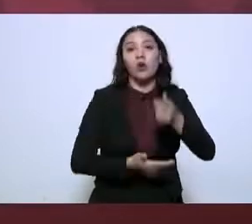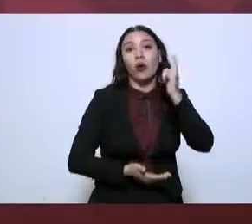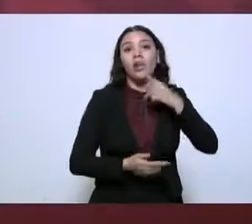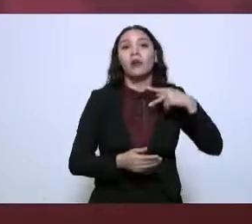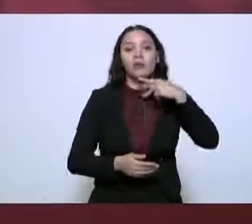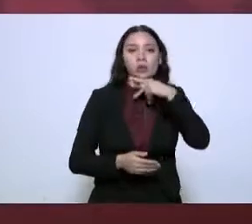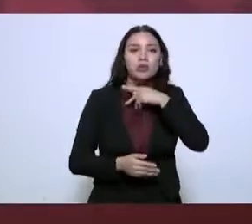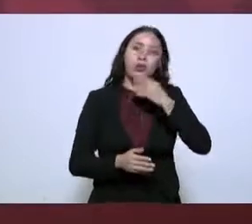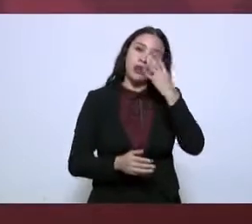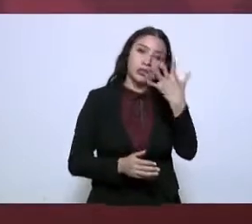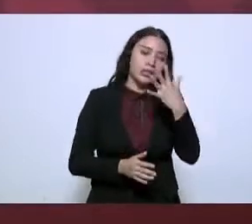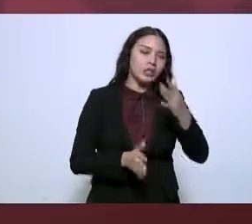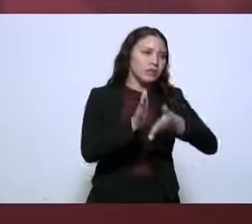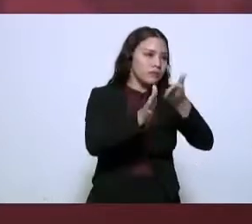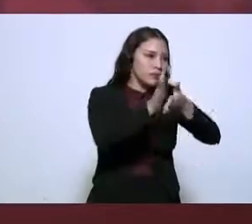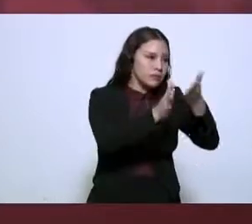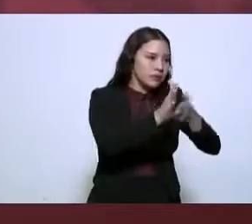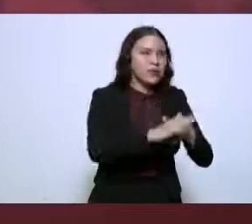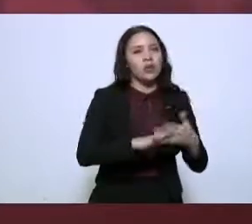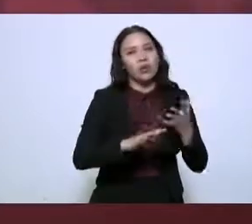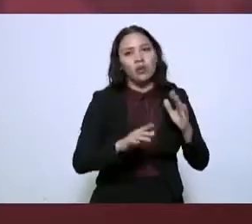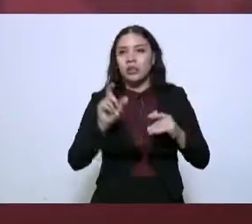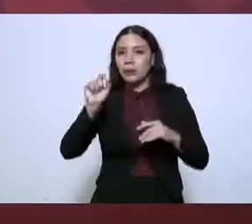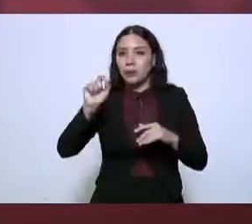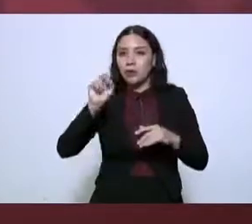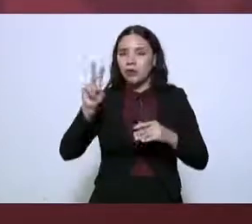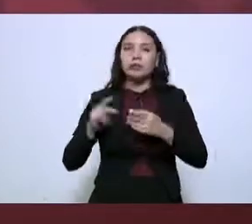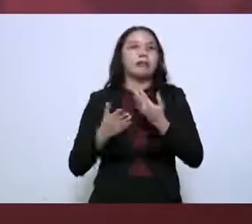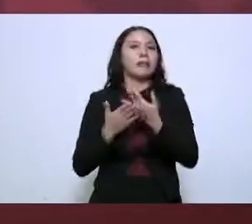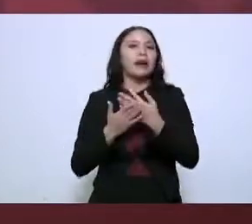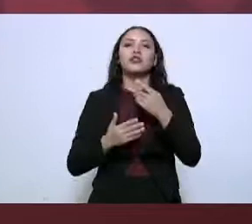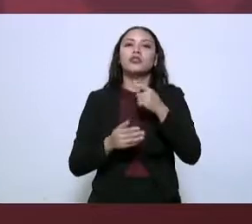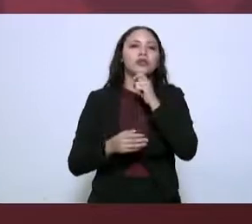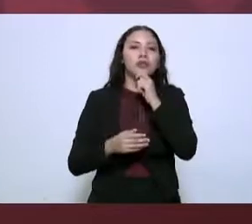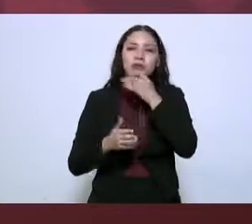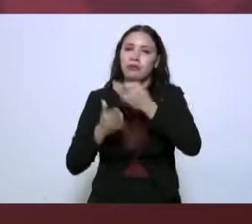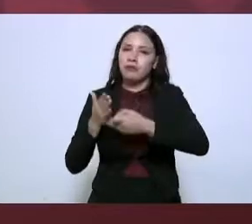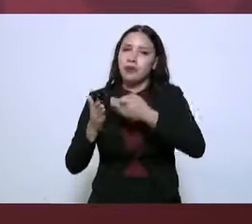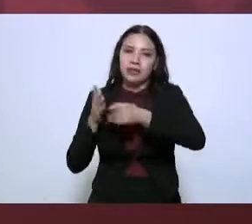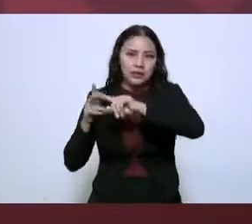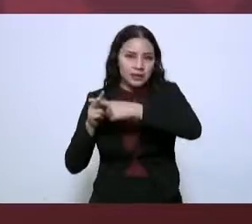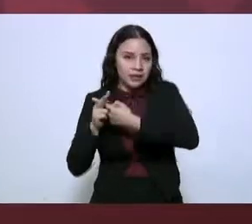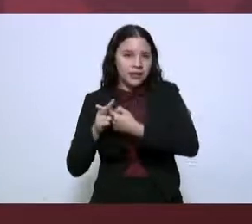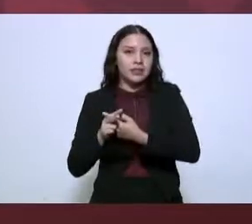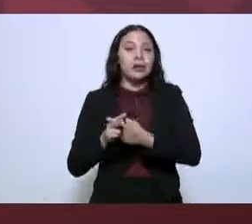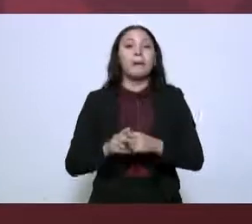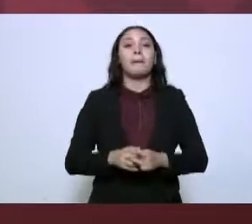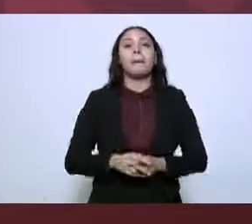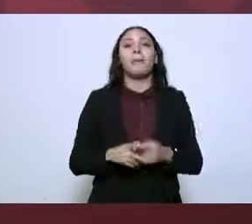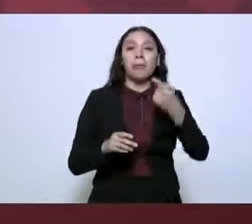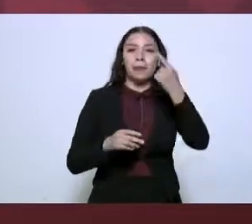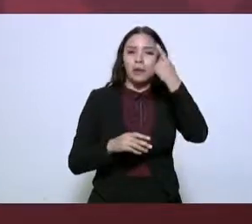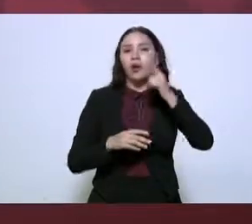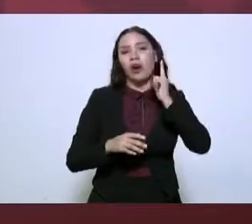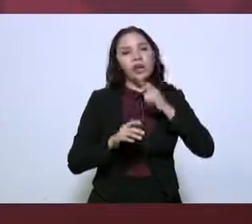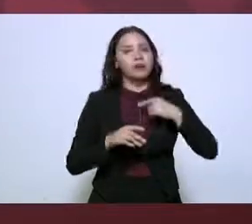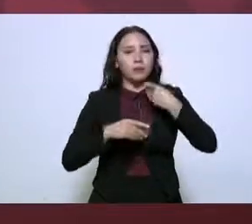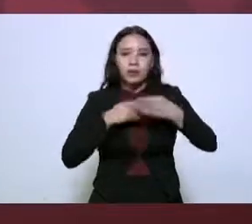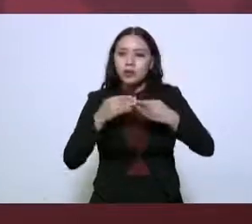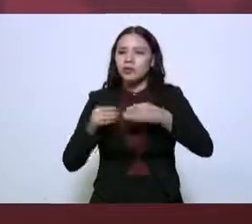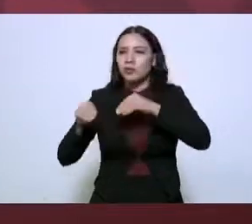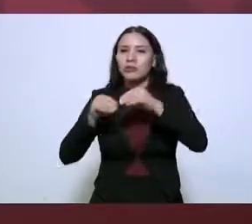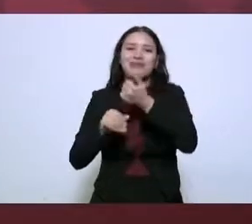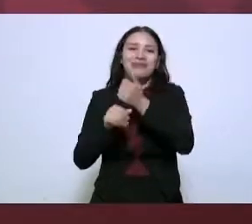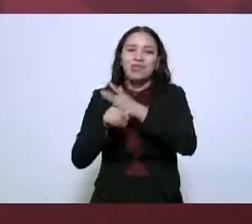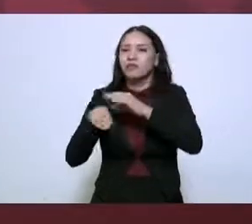ejecución y 22 están pendientes de iniciar. Estas pendientes están por cuestiones administrativas